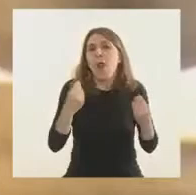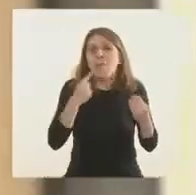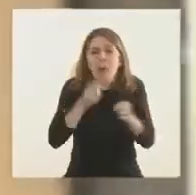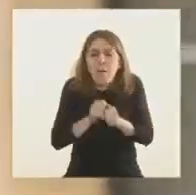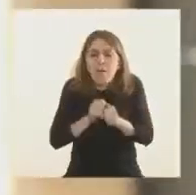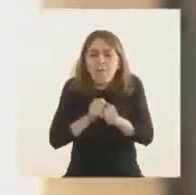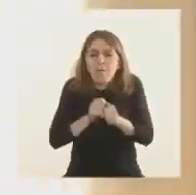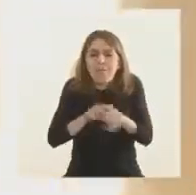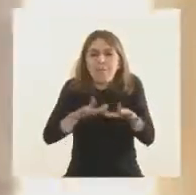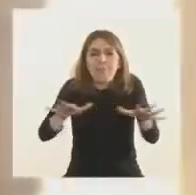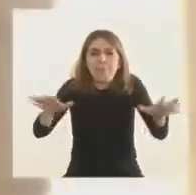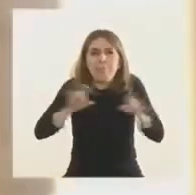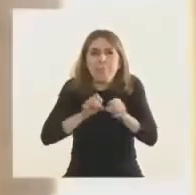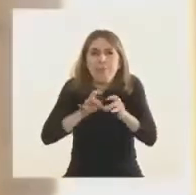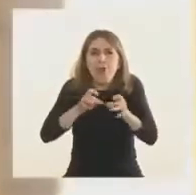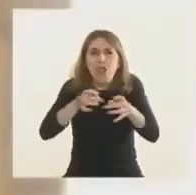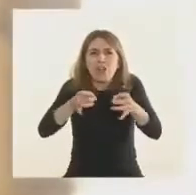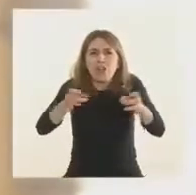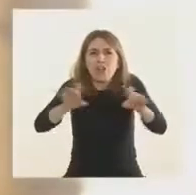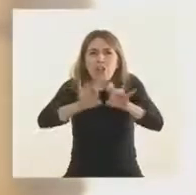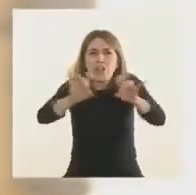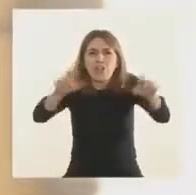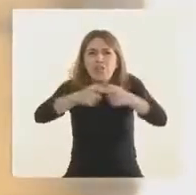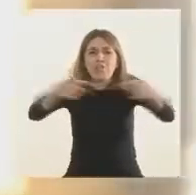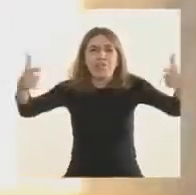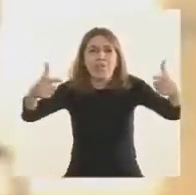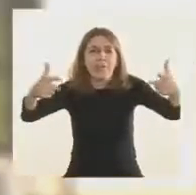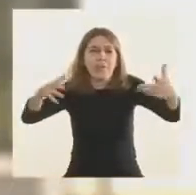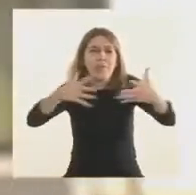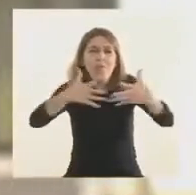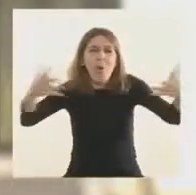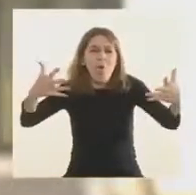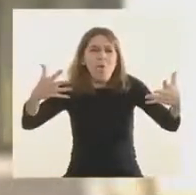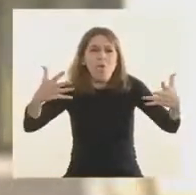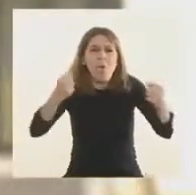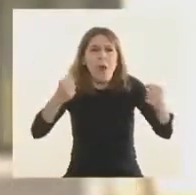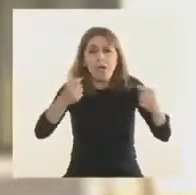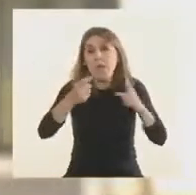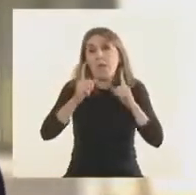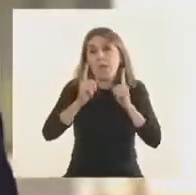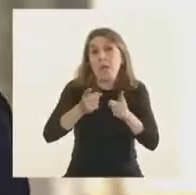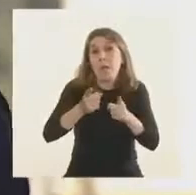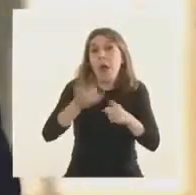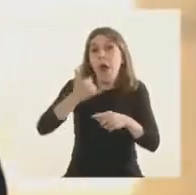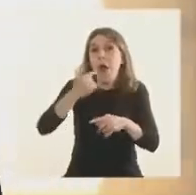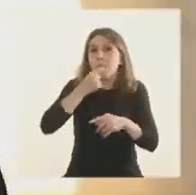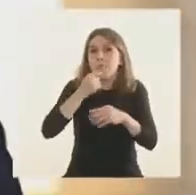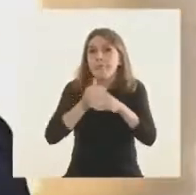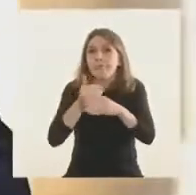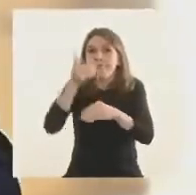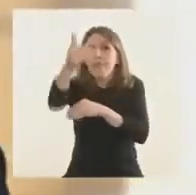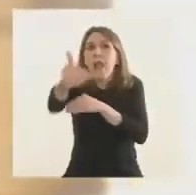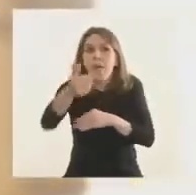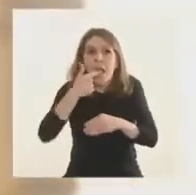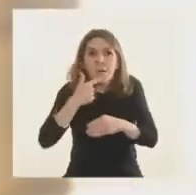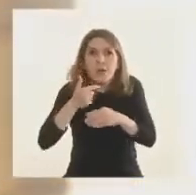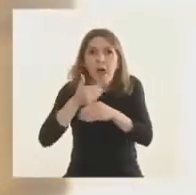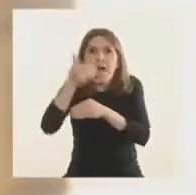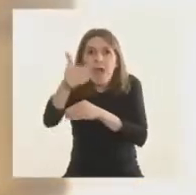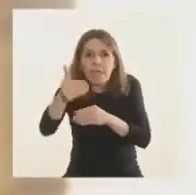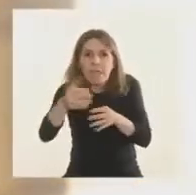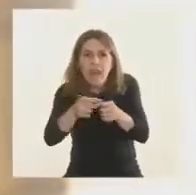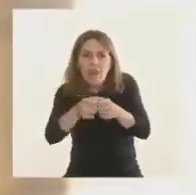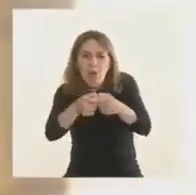es enorme. Y porque es un virus que, como me dijeron aquella vez, nos saca un metro de ventaja y es muy difícil contenerlo.